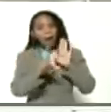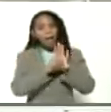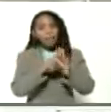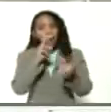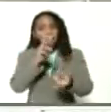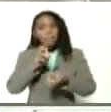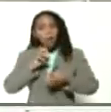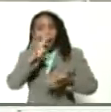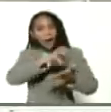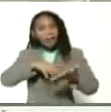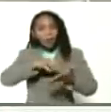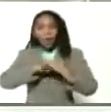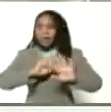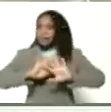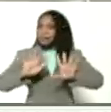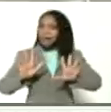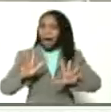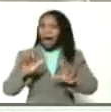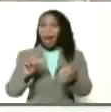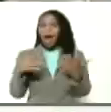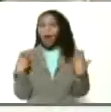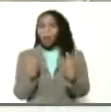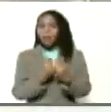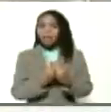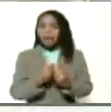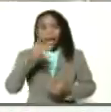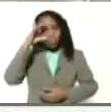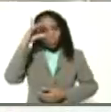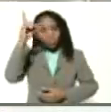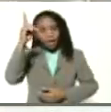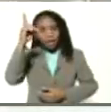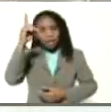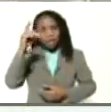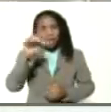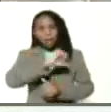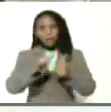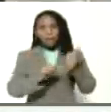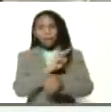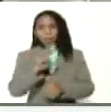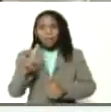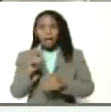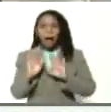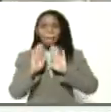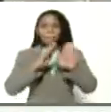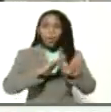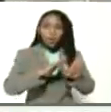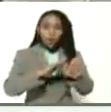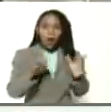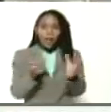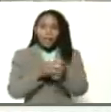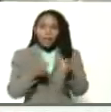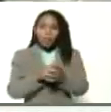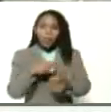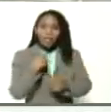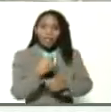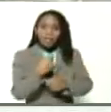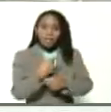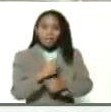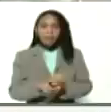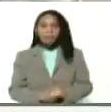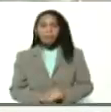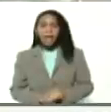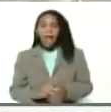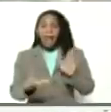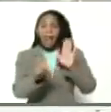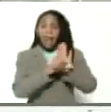Agrícola, que ya la compañera vicepresidenta del C. Rodríguez está haciendo allí sus aportes junto con el equipo de finanzas, la ley